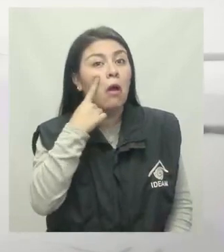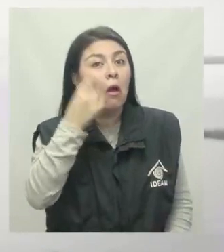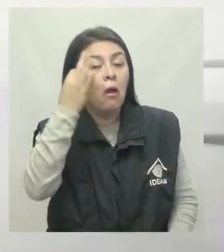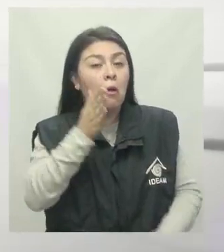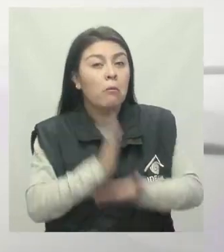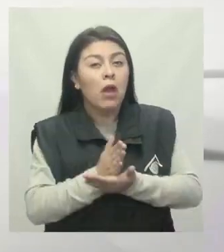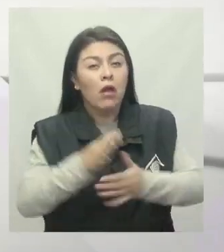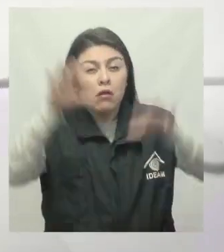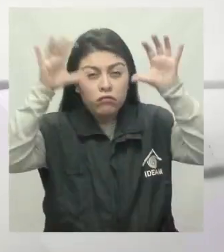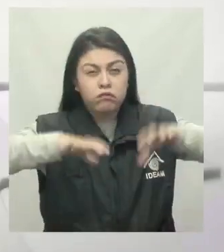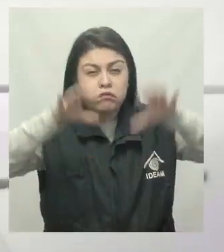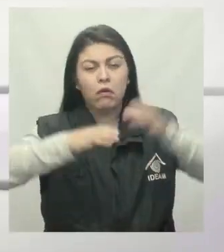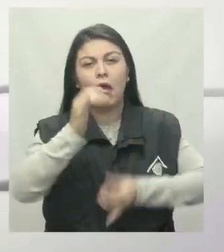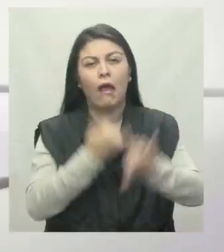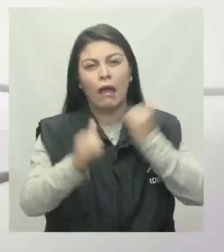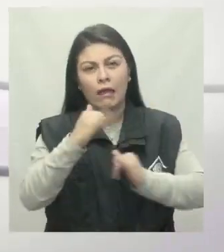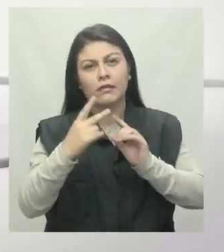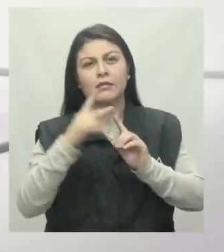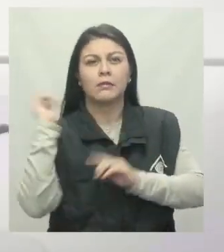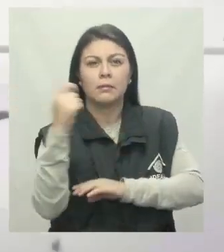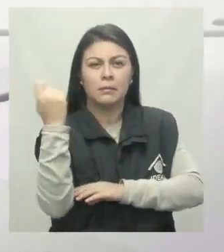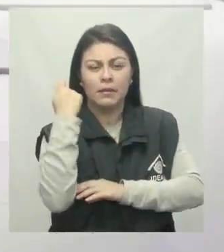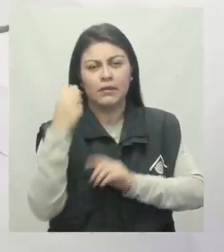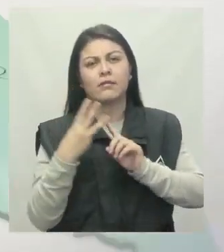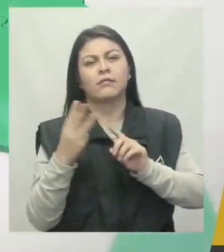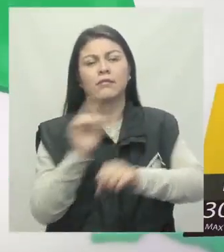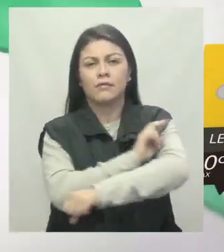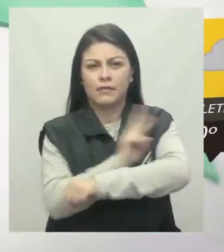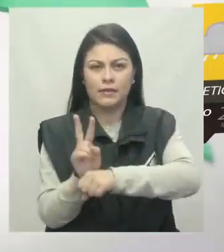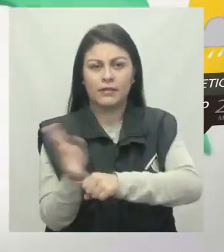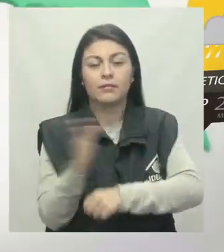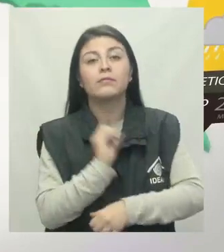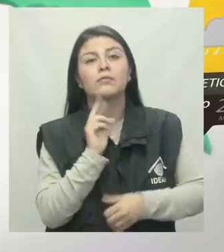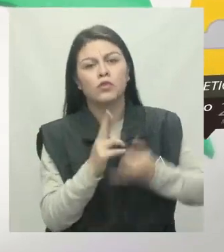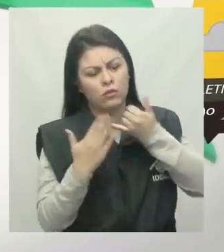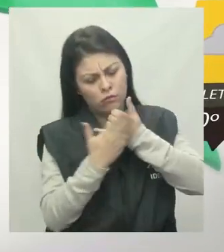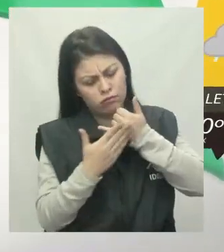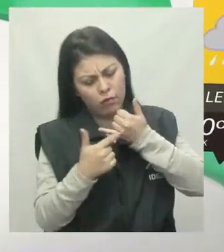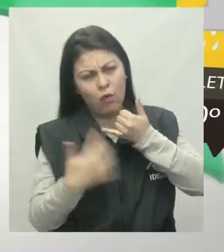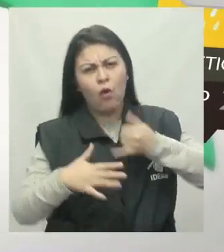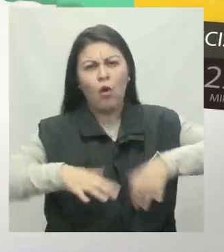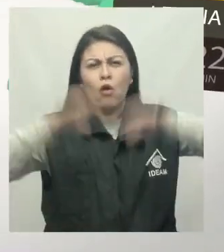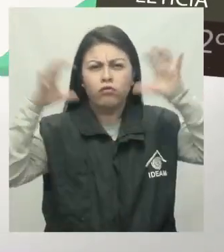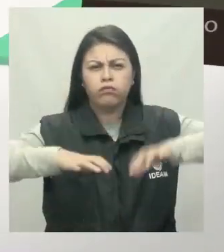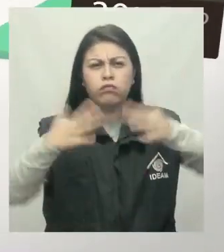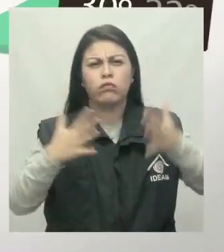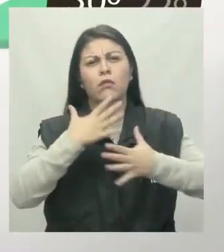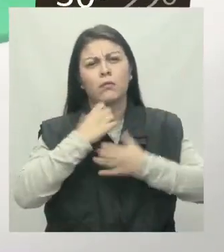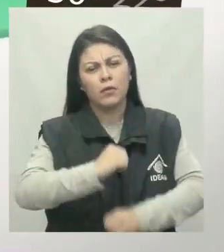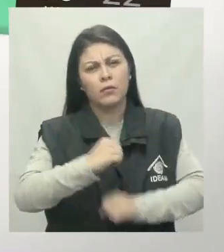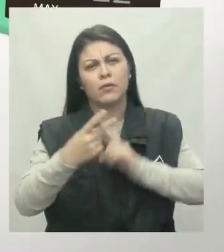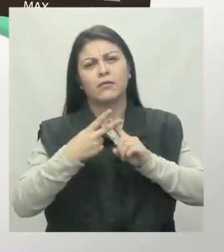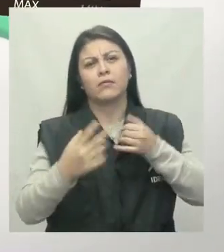lluvias en sectores de Casanare, Meta y Bichada En el sur del país se verá cubierto con lluvias en sectores del Baupés,